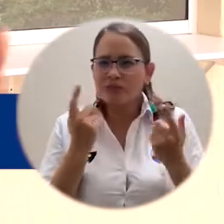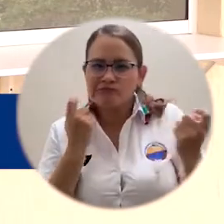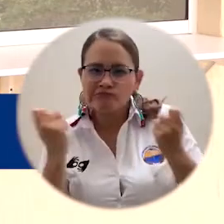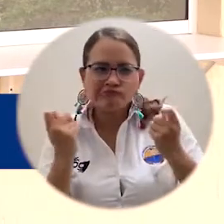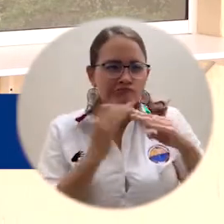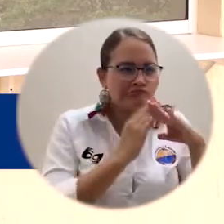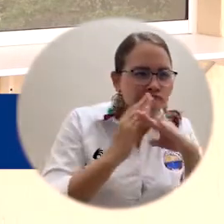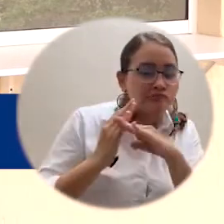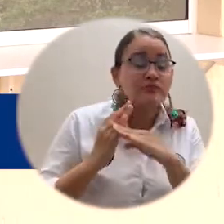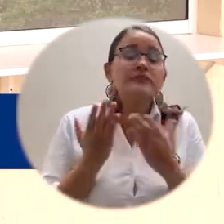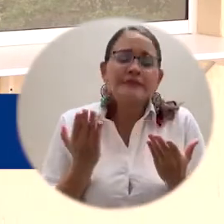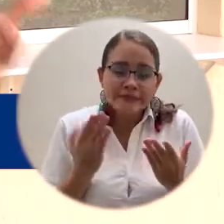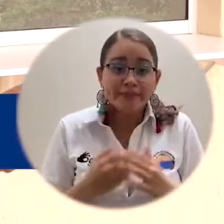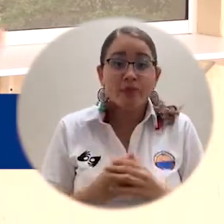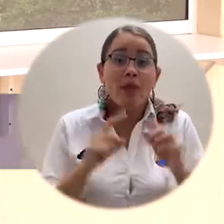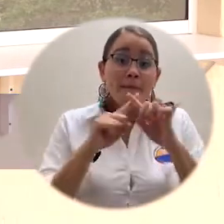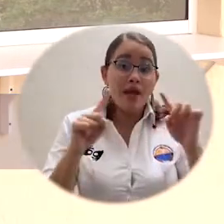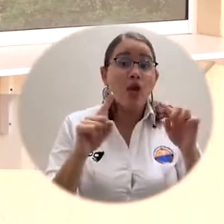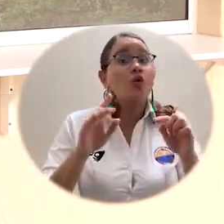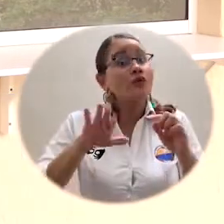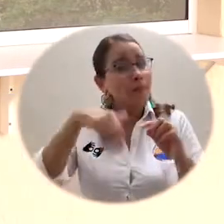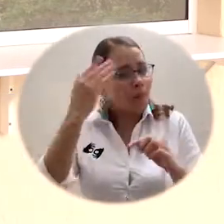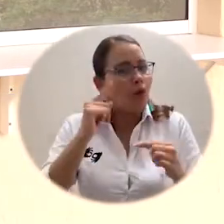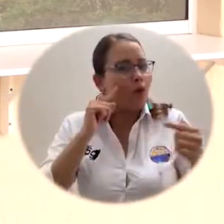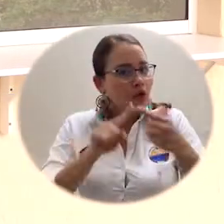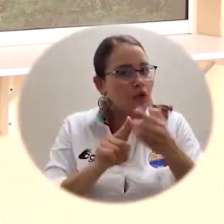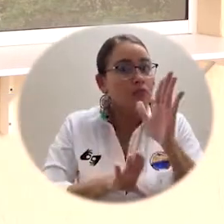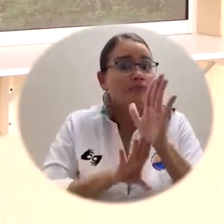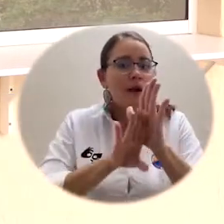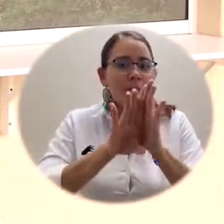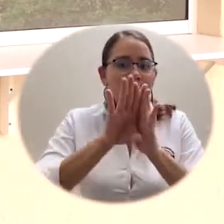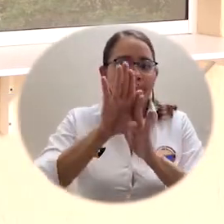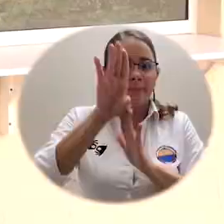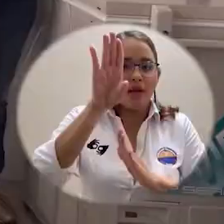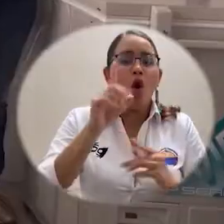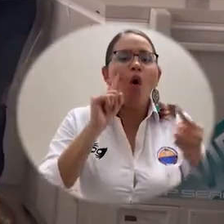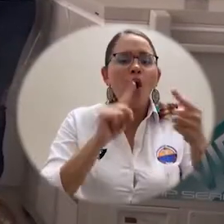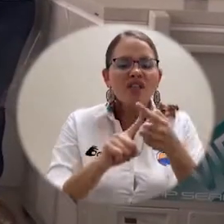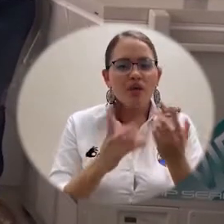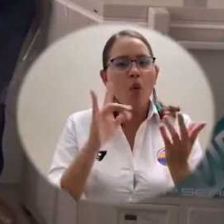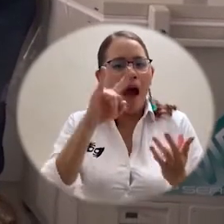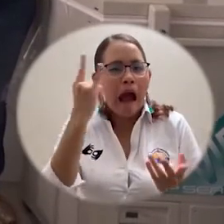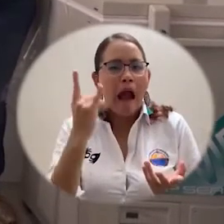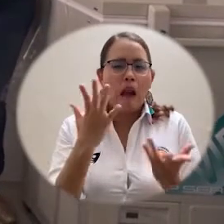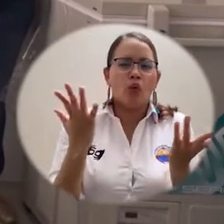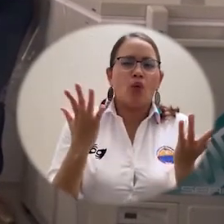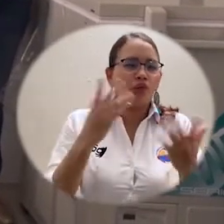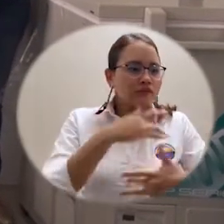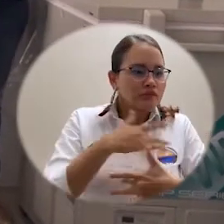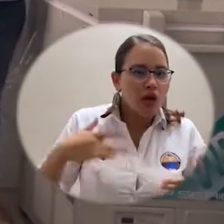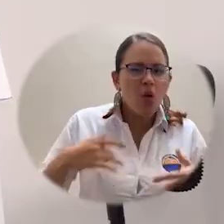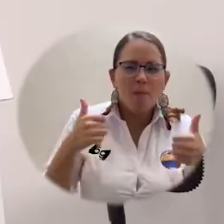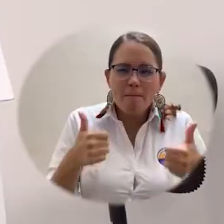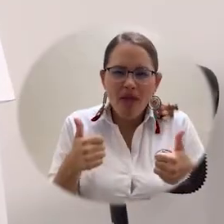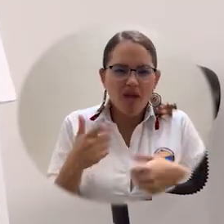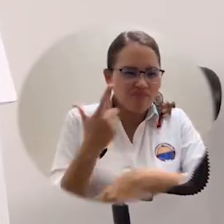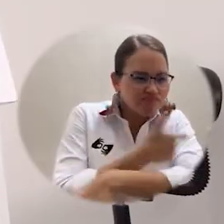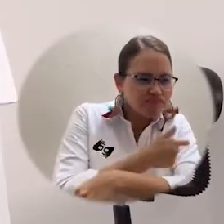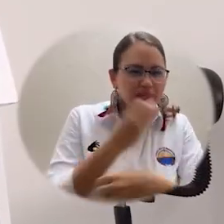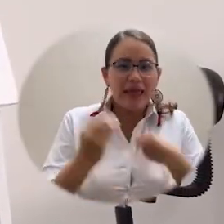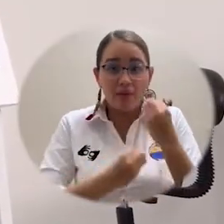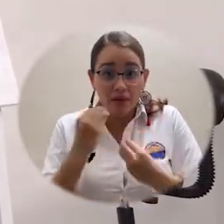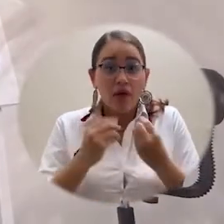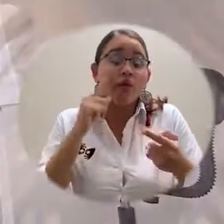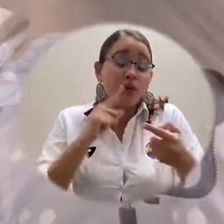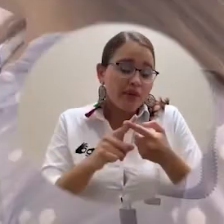aislamiento, frente a la cuarentena, mayor vigilancia epidemiológica, pero es claro que luego tenemos que avanzar hacia temas relacionados con tratamiento y con